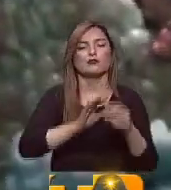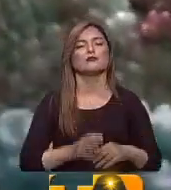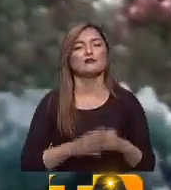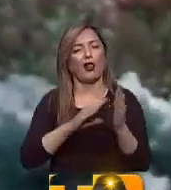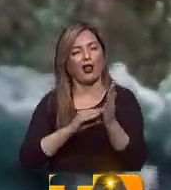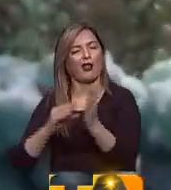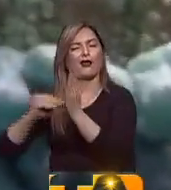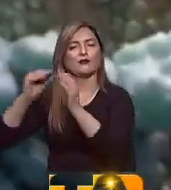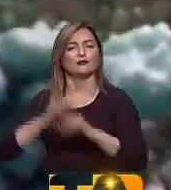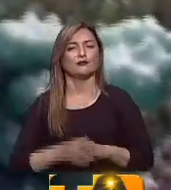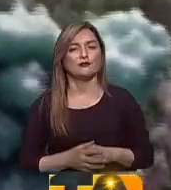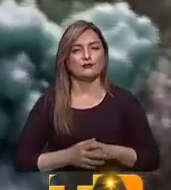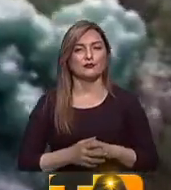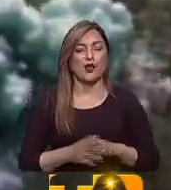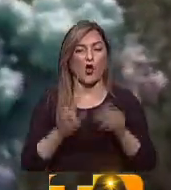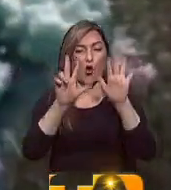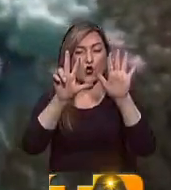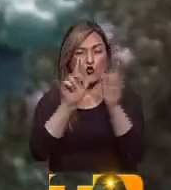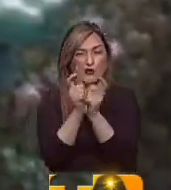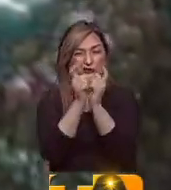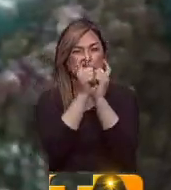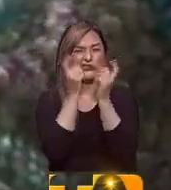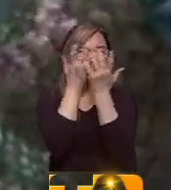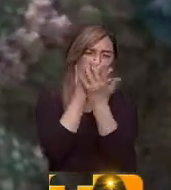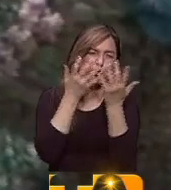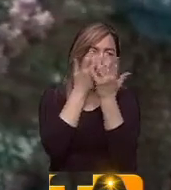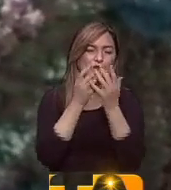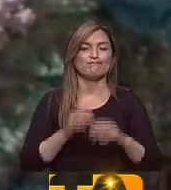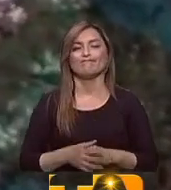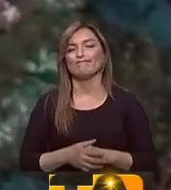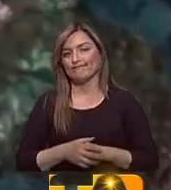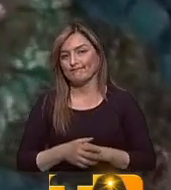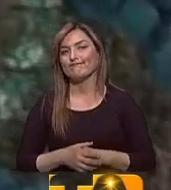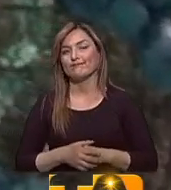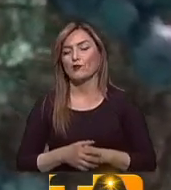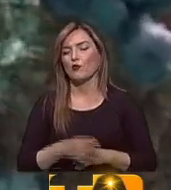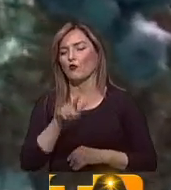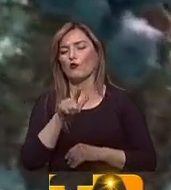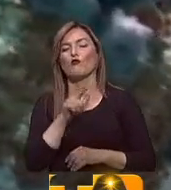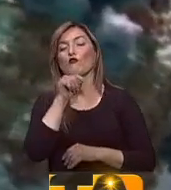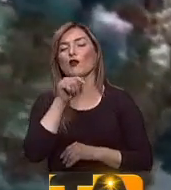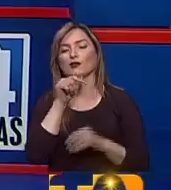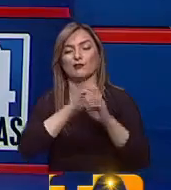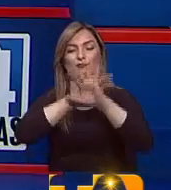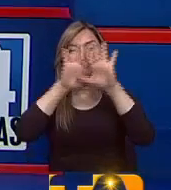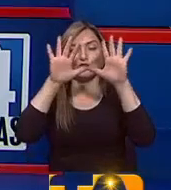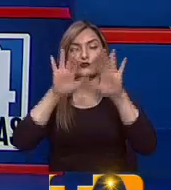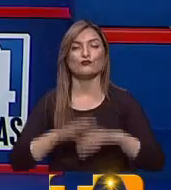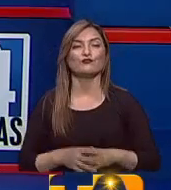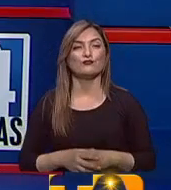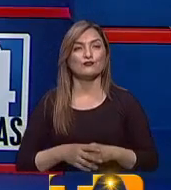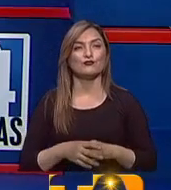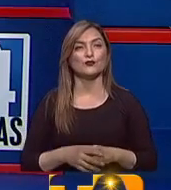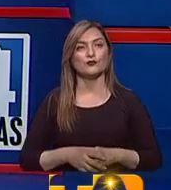clara y al menos 3 de estas están en la proteína que sirve como llaves para abrir la cerradura de las células, las famosas RBP. En este